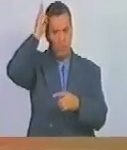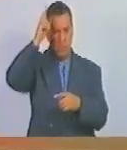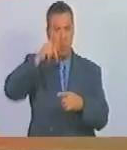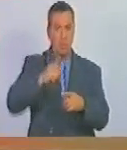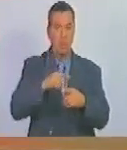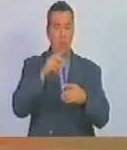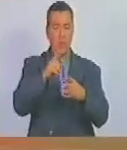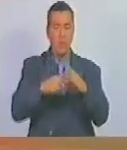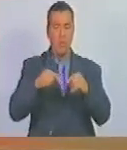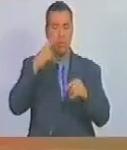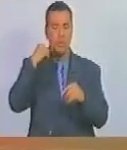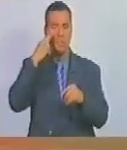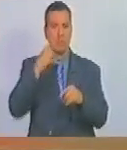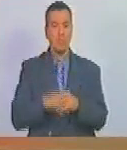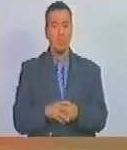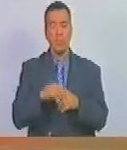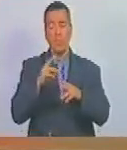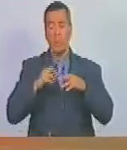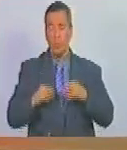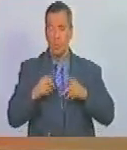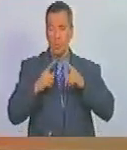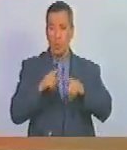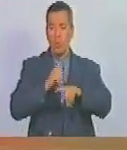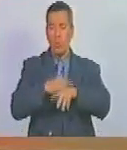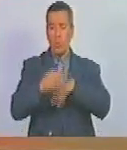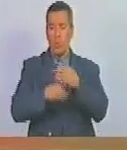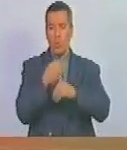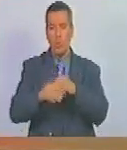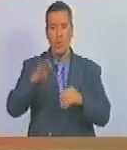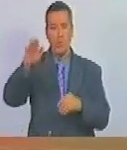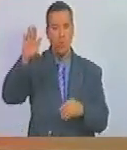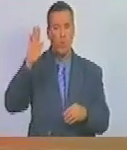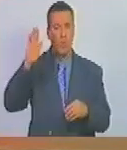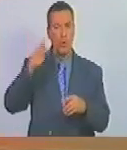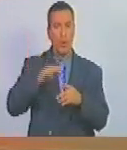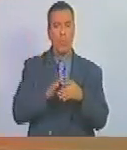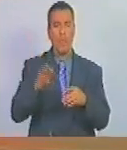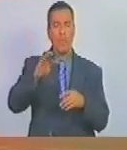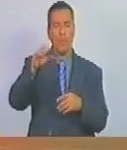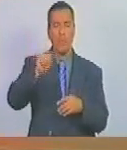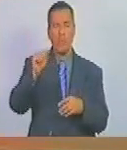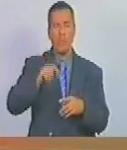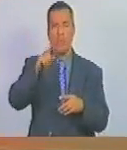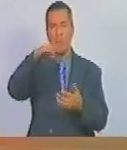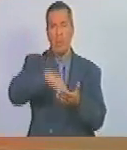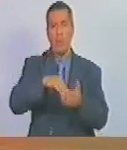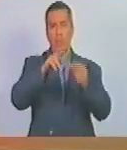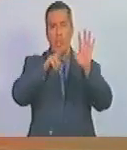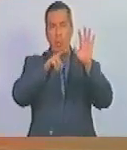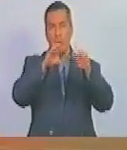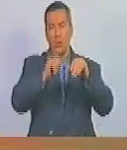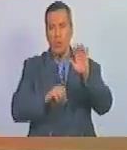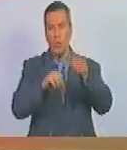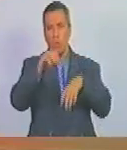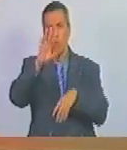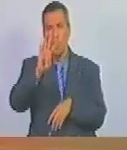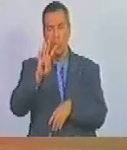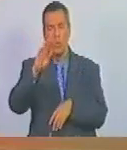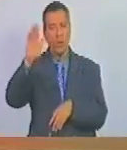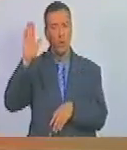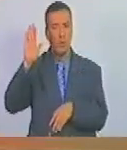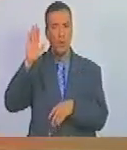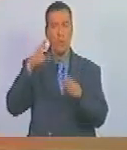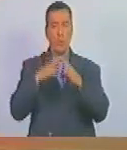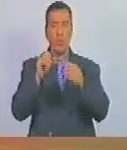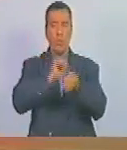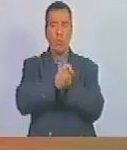afrodescendientes, razón por la cual realiza el juramento del Monte Sacro en 1804, donde jura romper